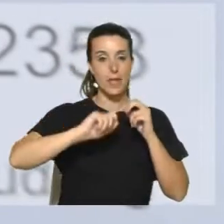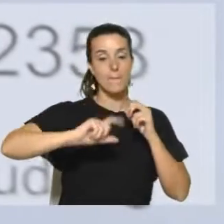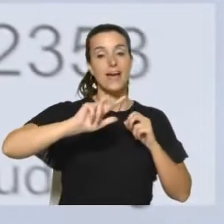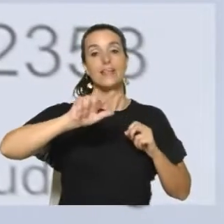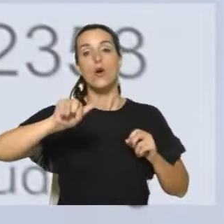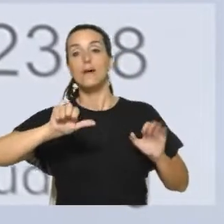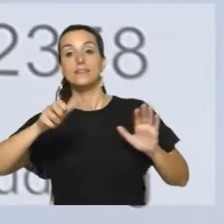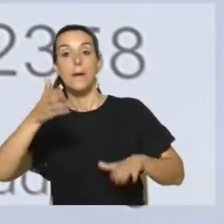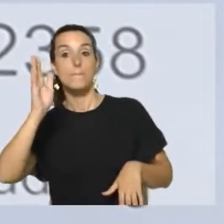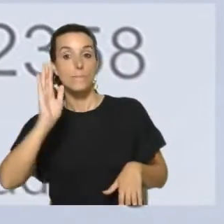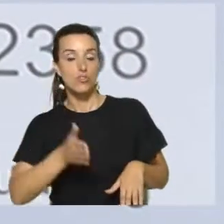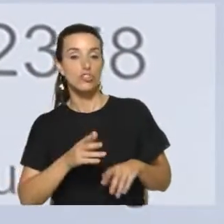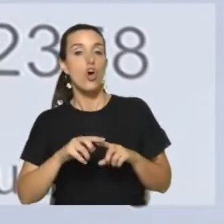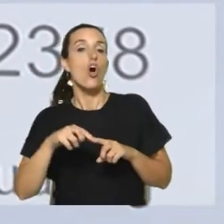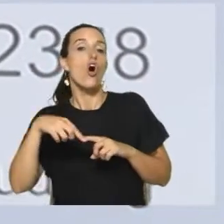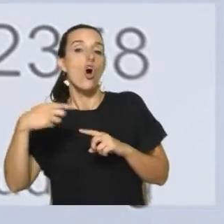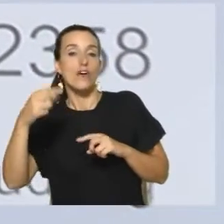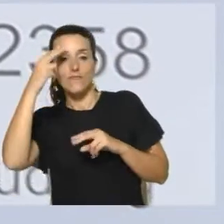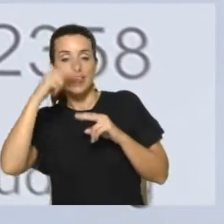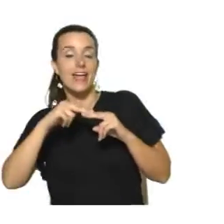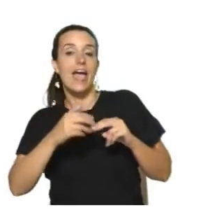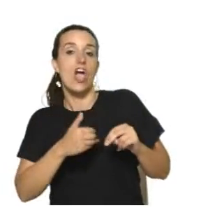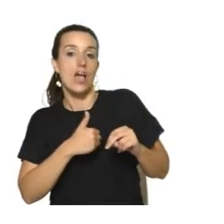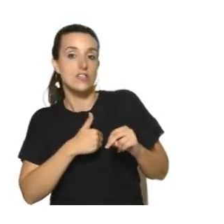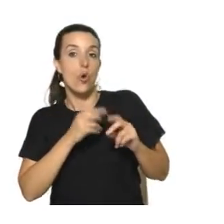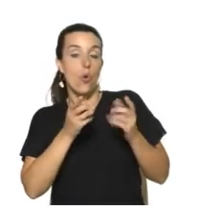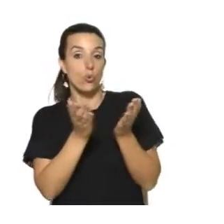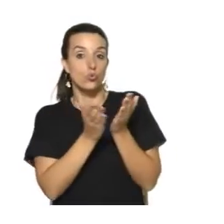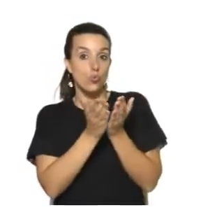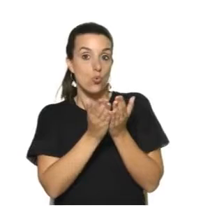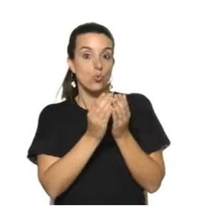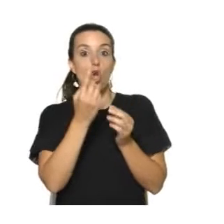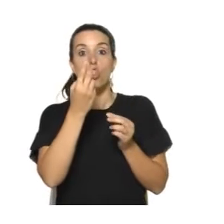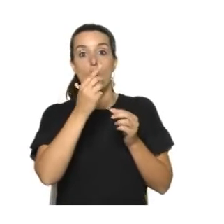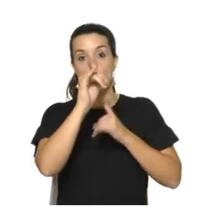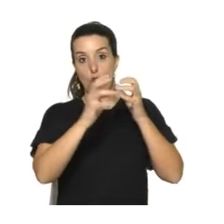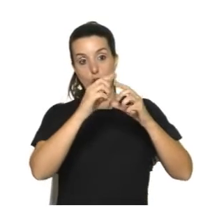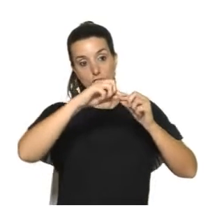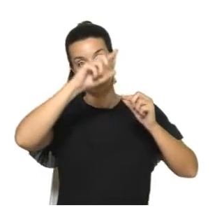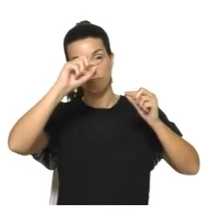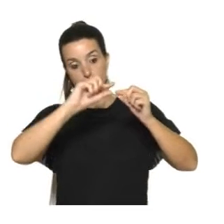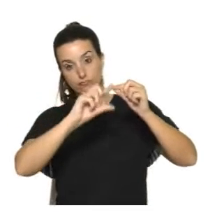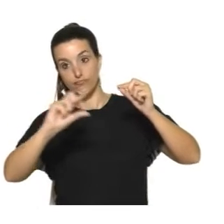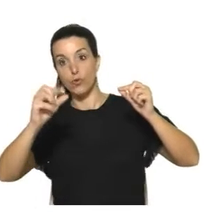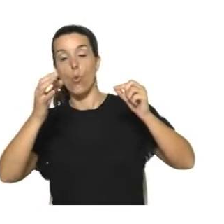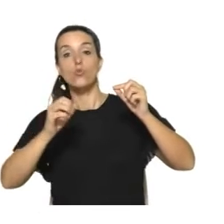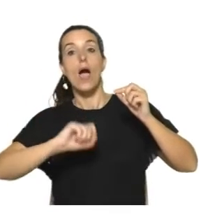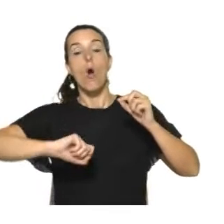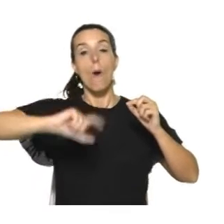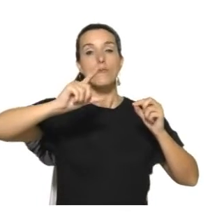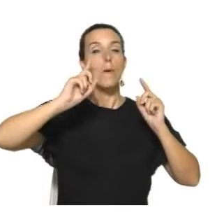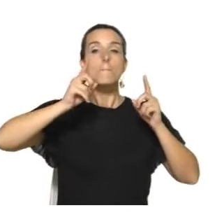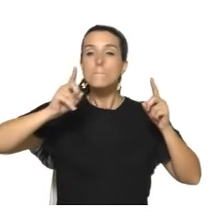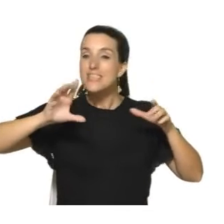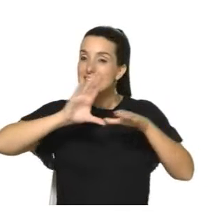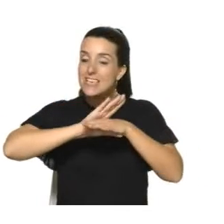,6% por enfermedades cardiovasculares. El estudio expone dos periodos de aumento de mortalidad, uno coincidente con el